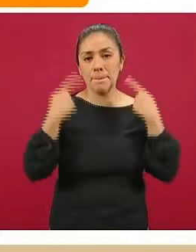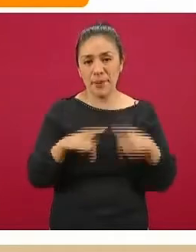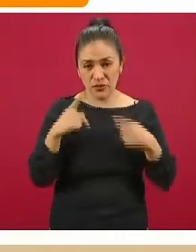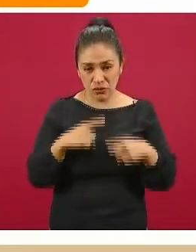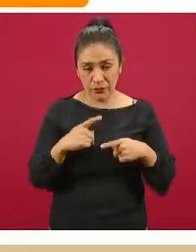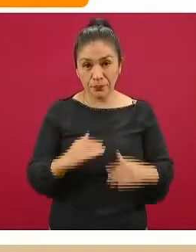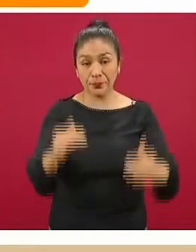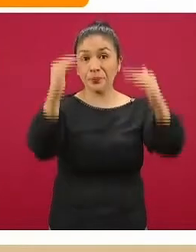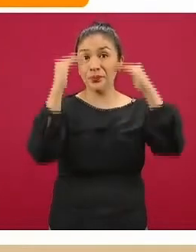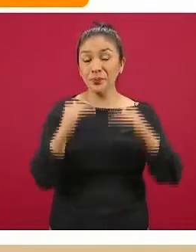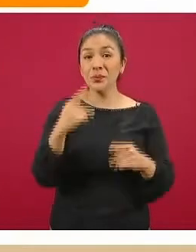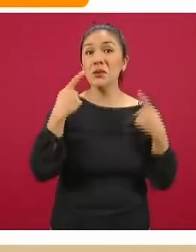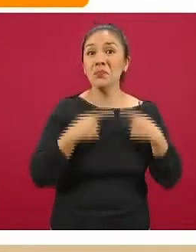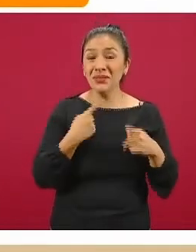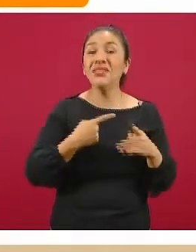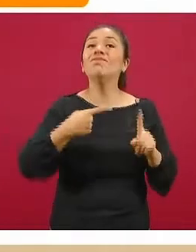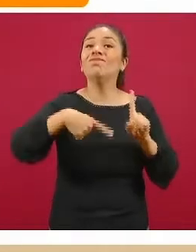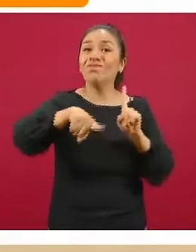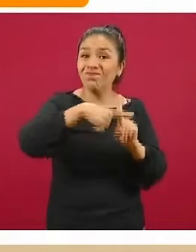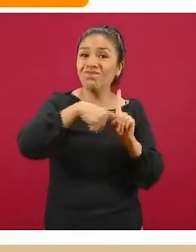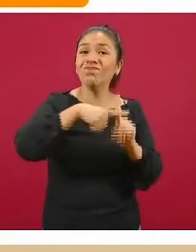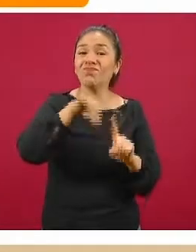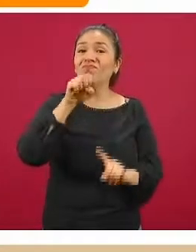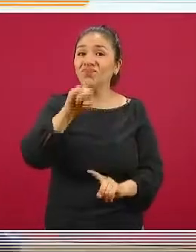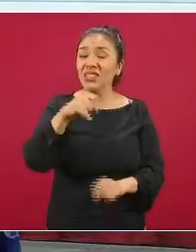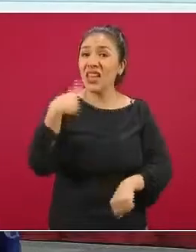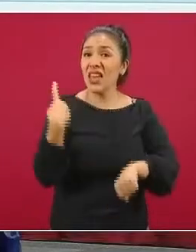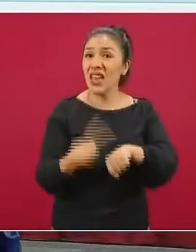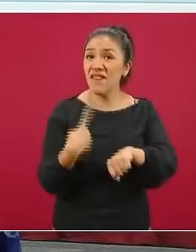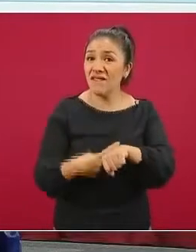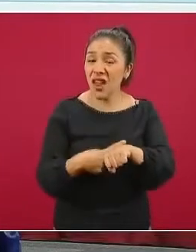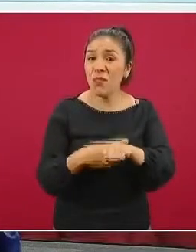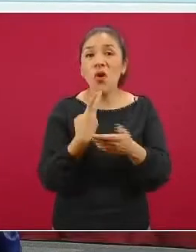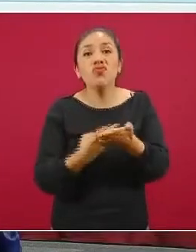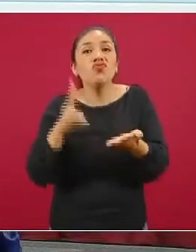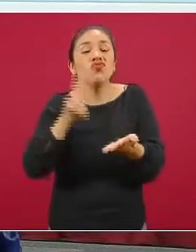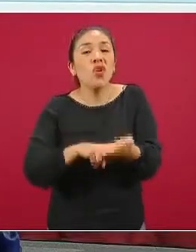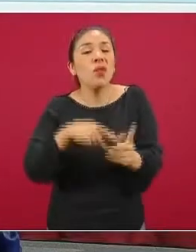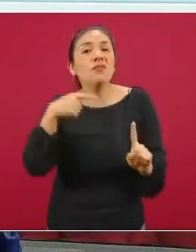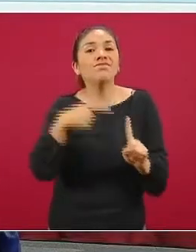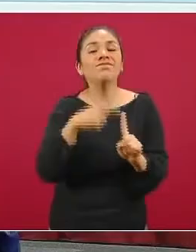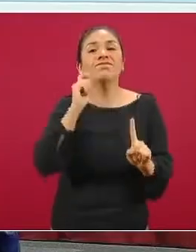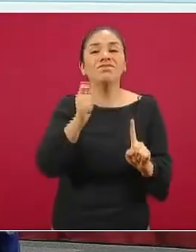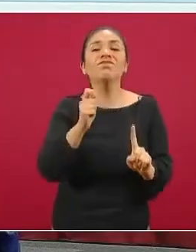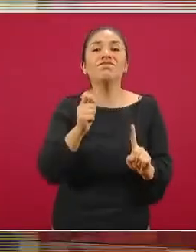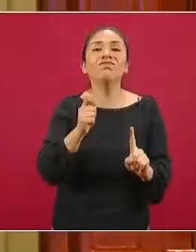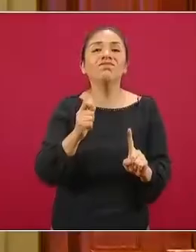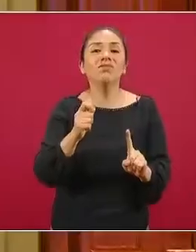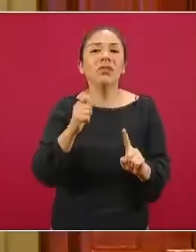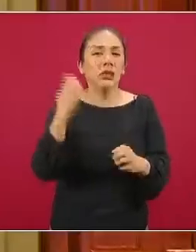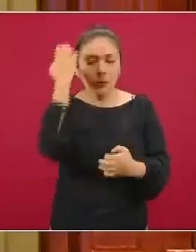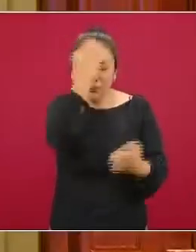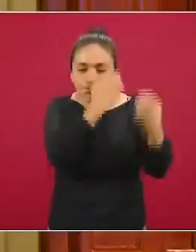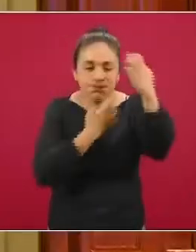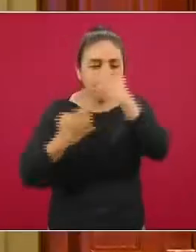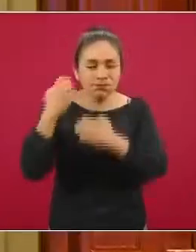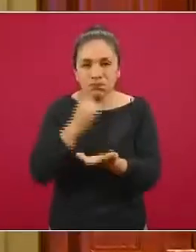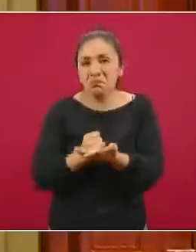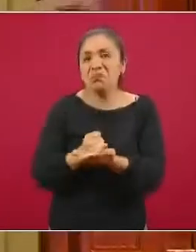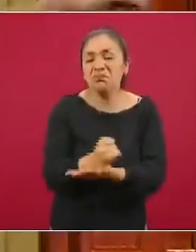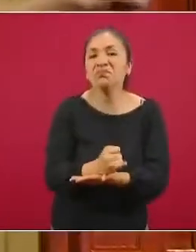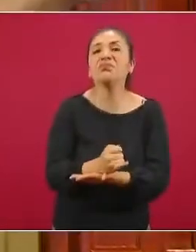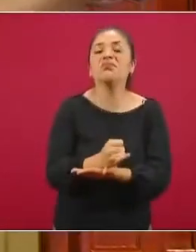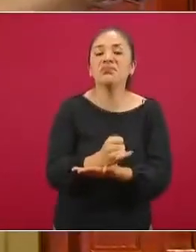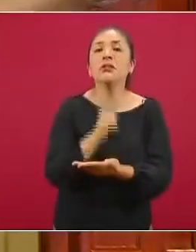Y aquellas que dieron positivas y que además fueron clasificadas por asociación epidemiológica o dictaminación,